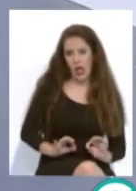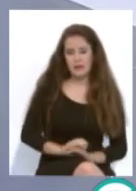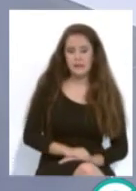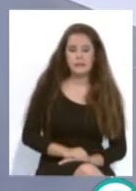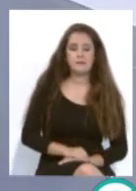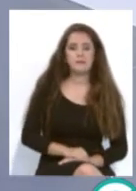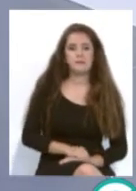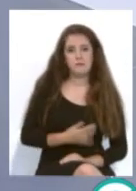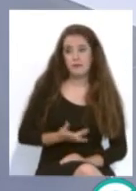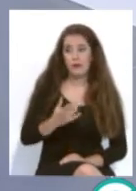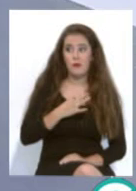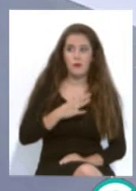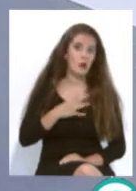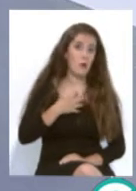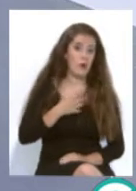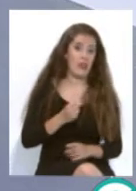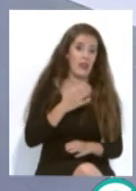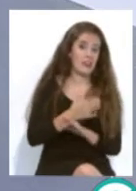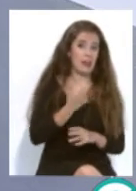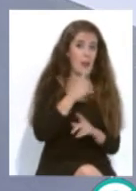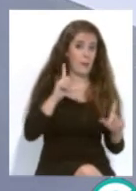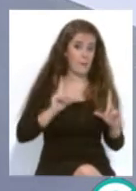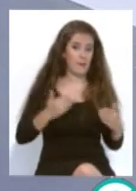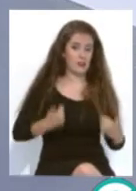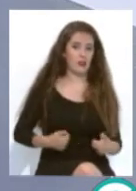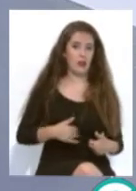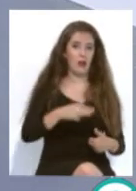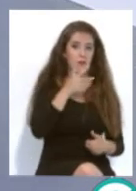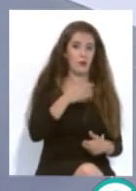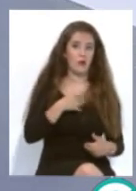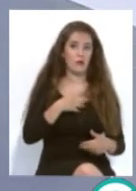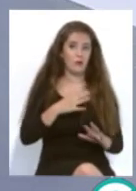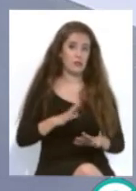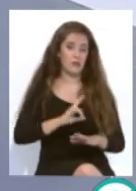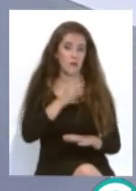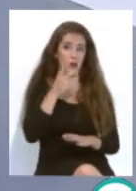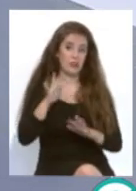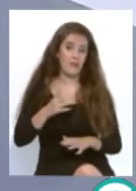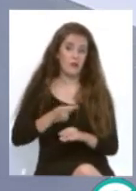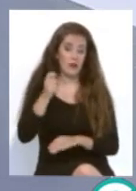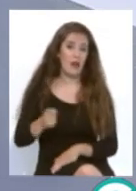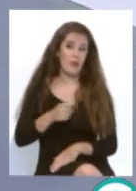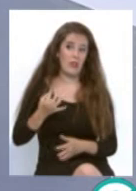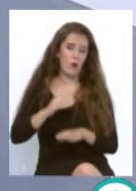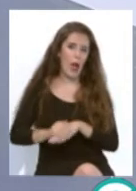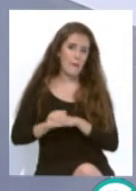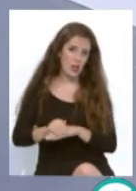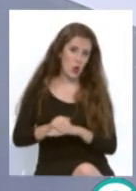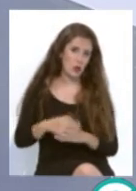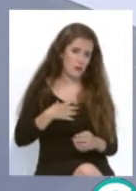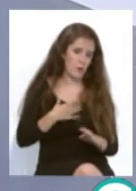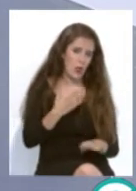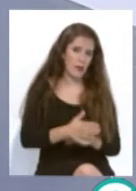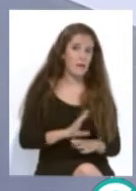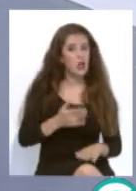no pude recibirlo en persona porque estaba en la boda de un muy buen amigo, pero sí